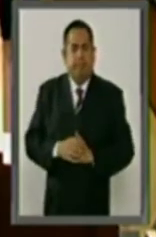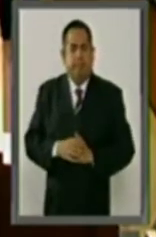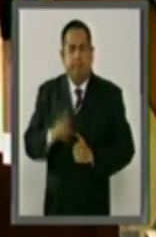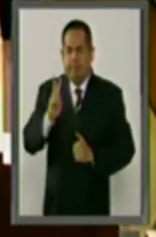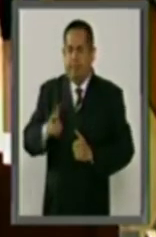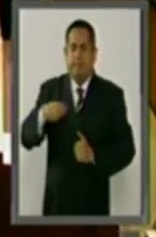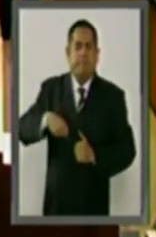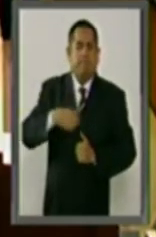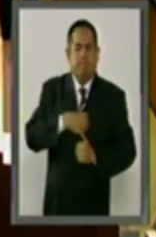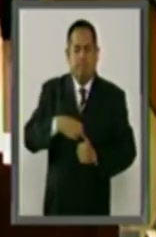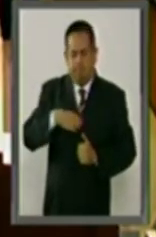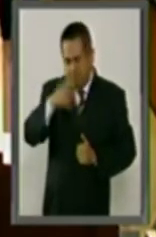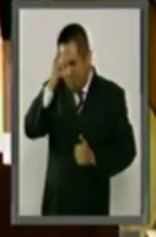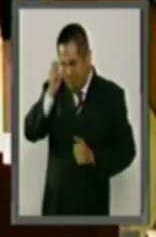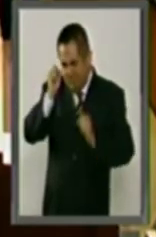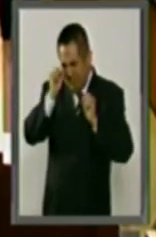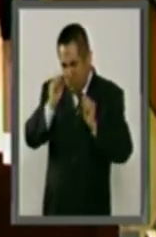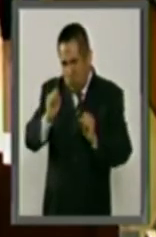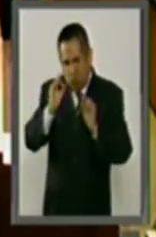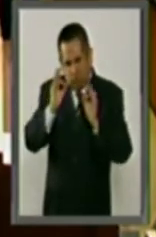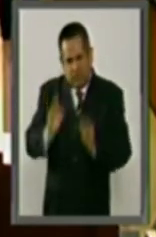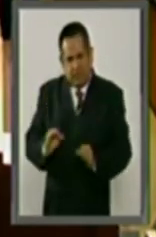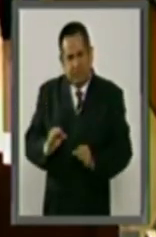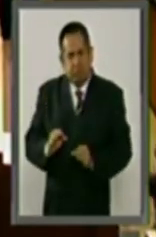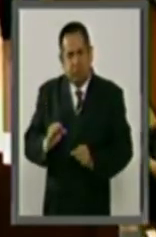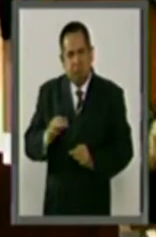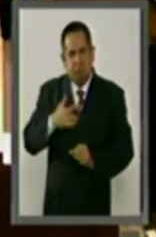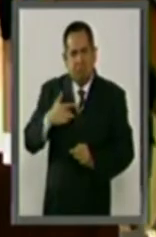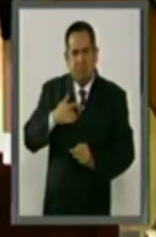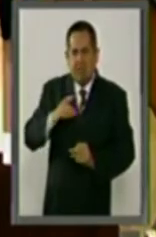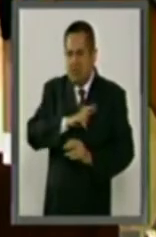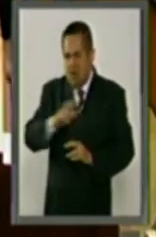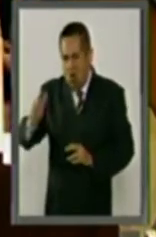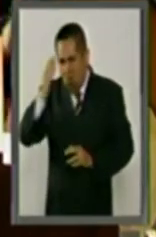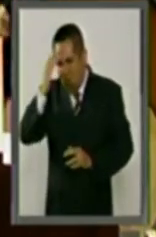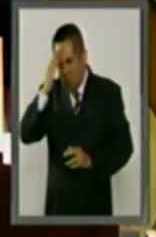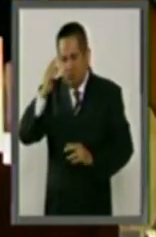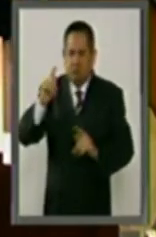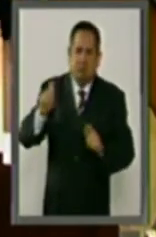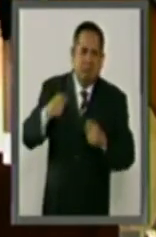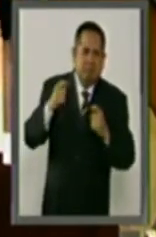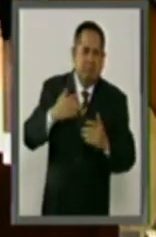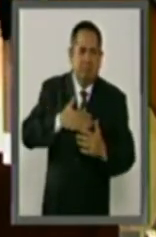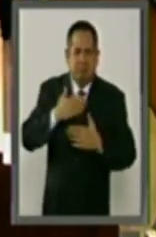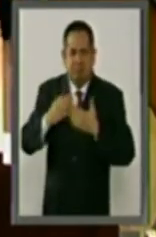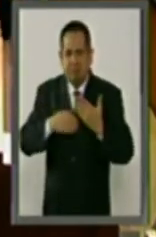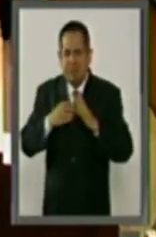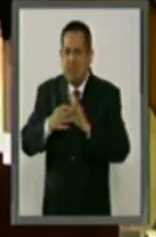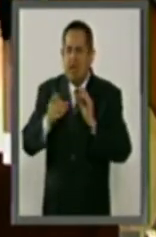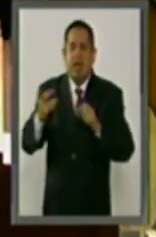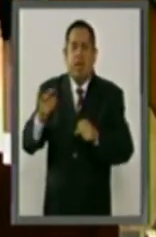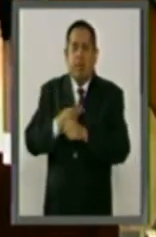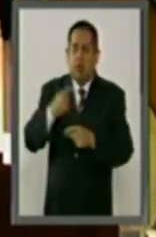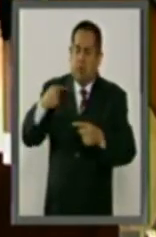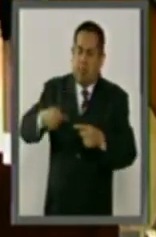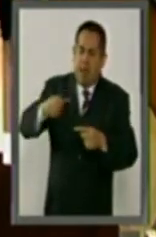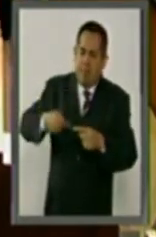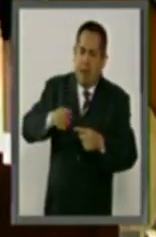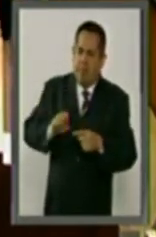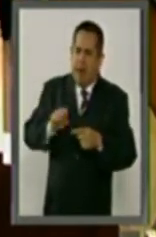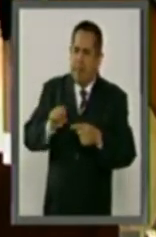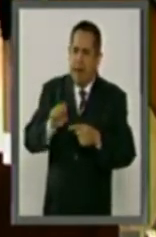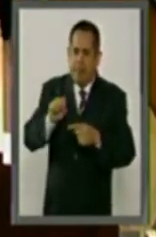convencidos de que es tiempo de destacar, reconocer y celebrar los grandes logros que se han obtenido a través